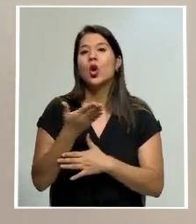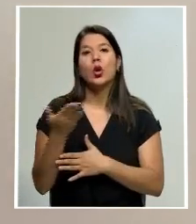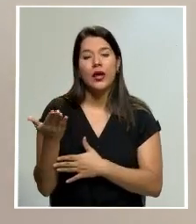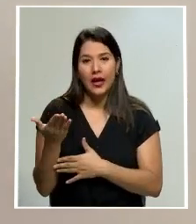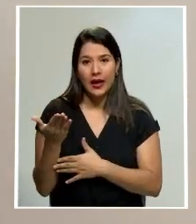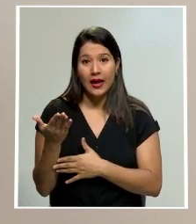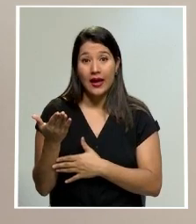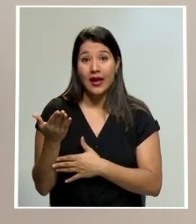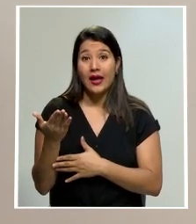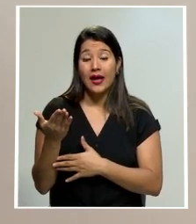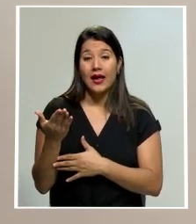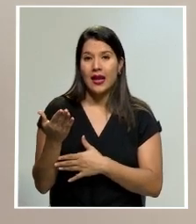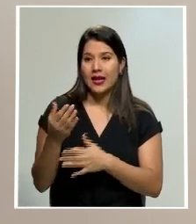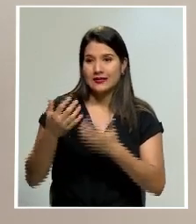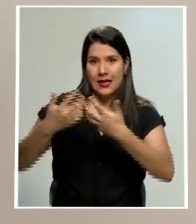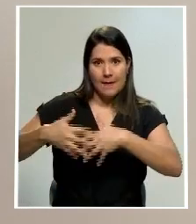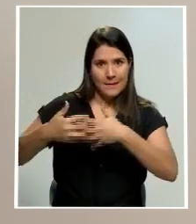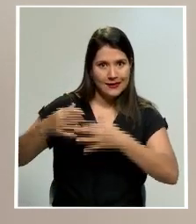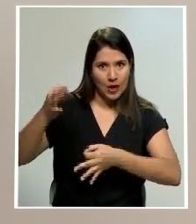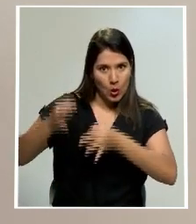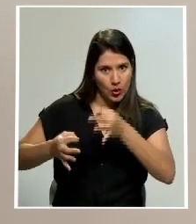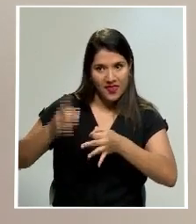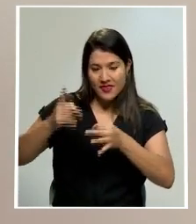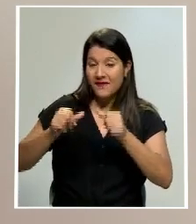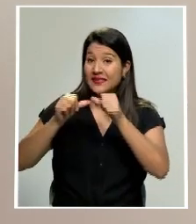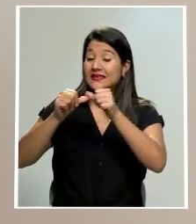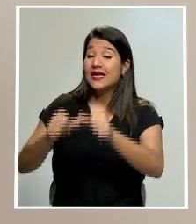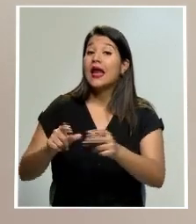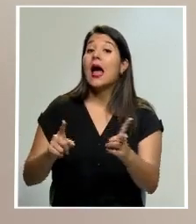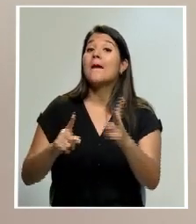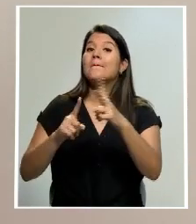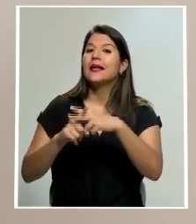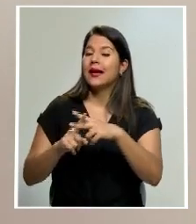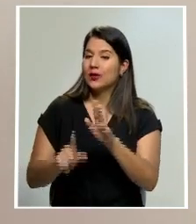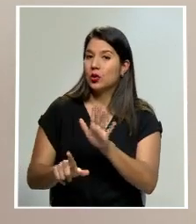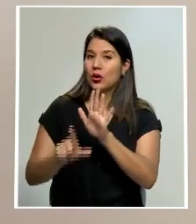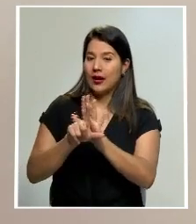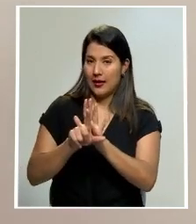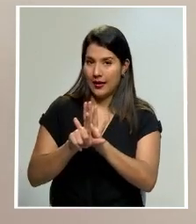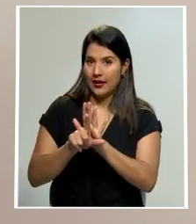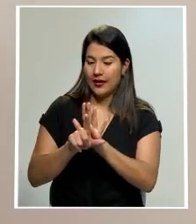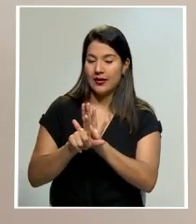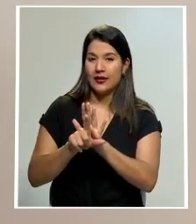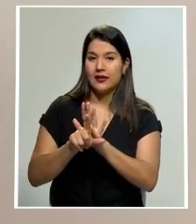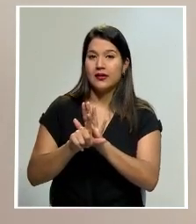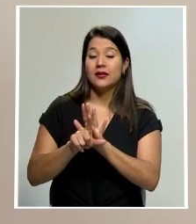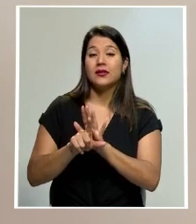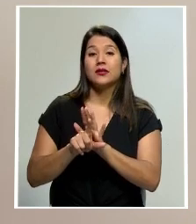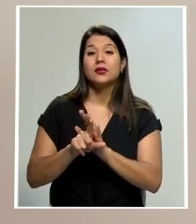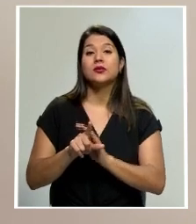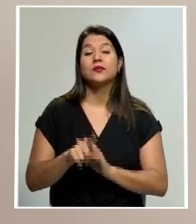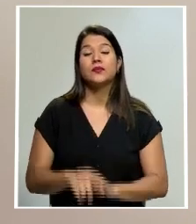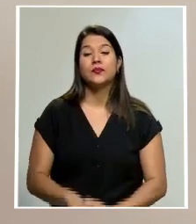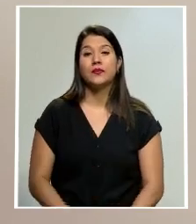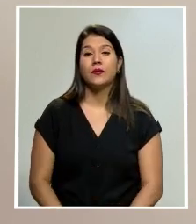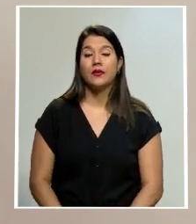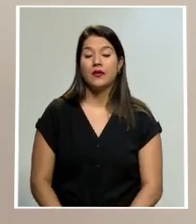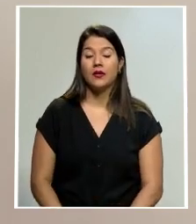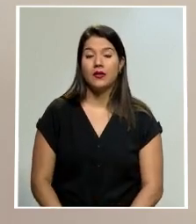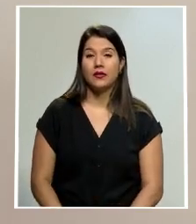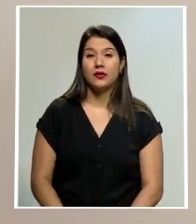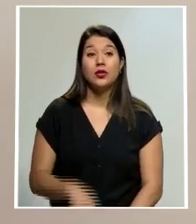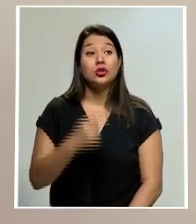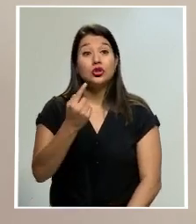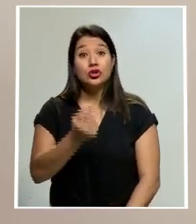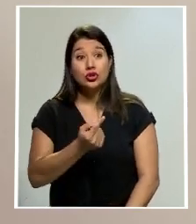deben seguir aplicando la normativa que está impugnada, salvo los casos de excepción, concretamente